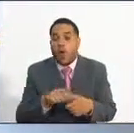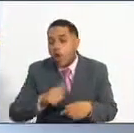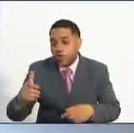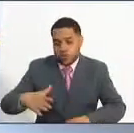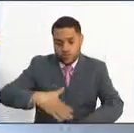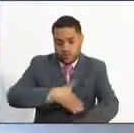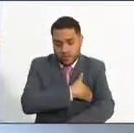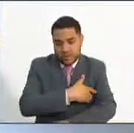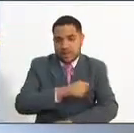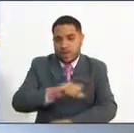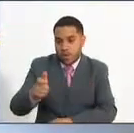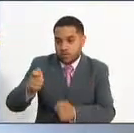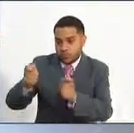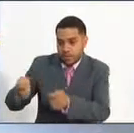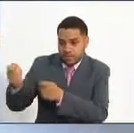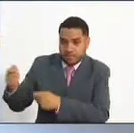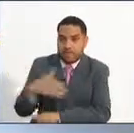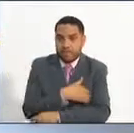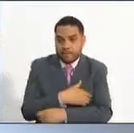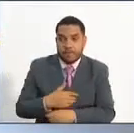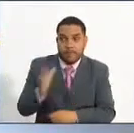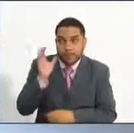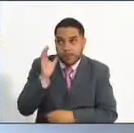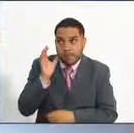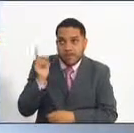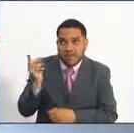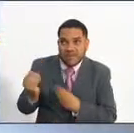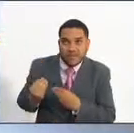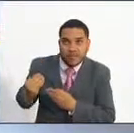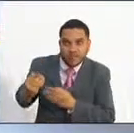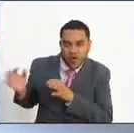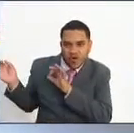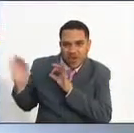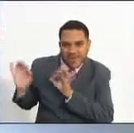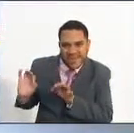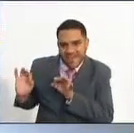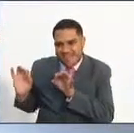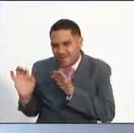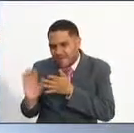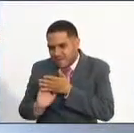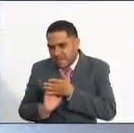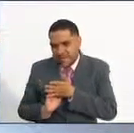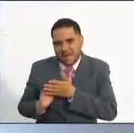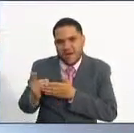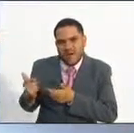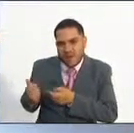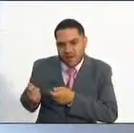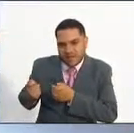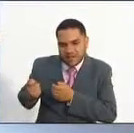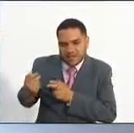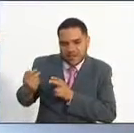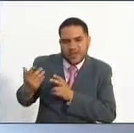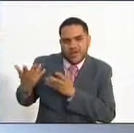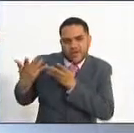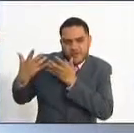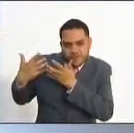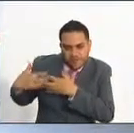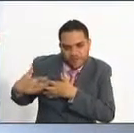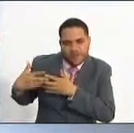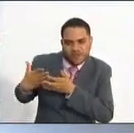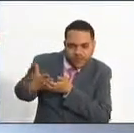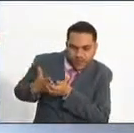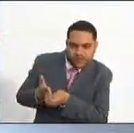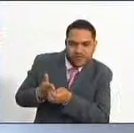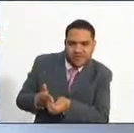estamos en el trámite inicial organizando lo que son manuales de funciones y requisitos mínimos, que eso lo hace la